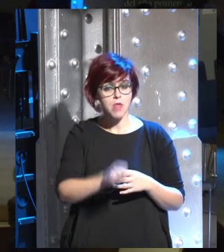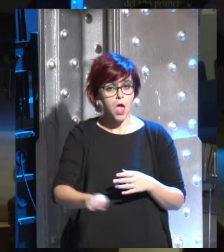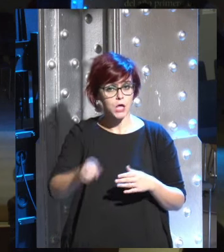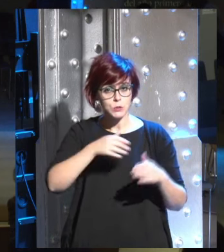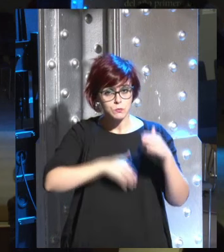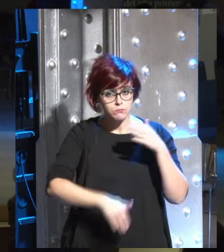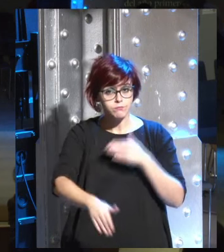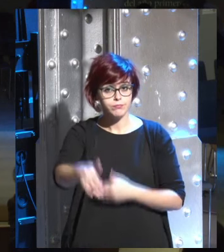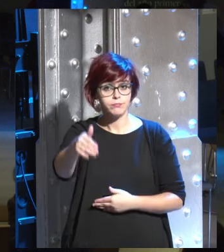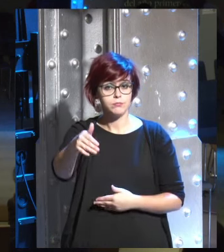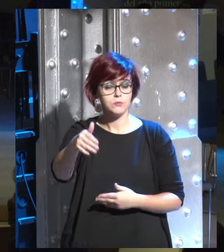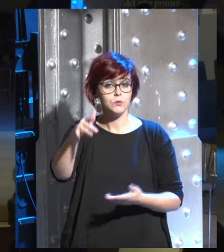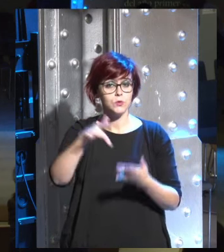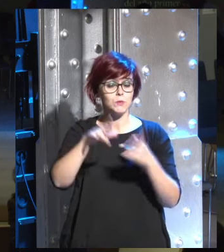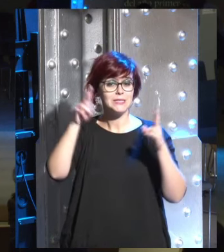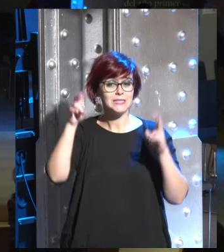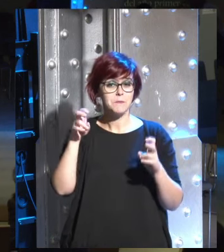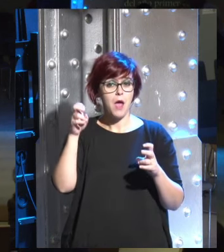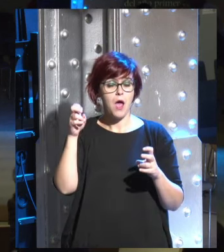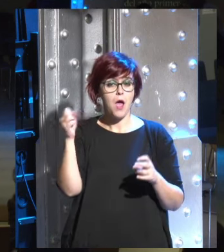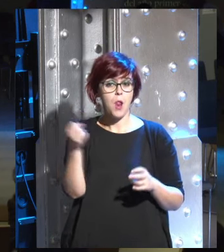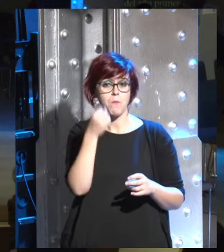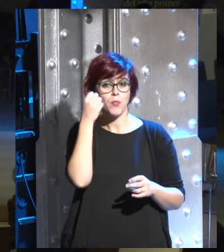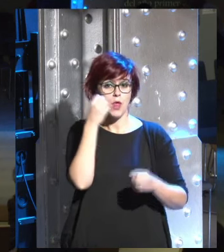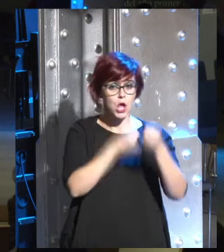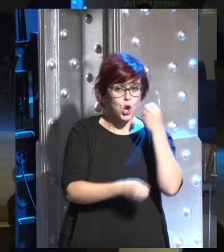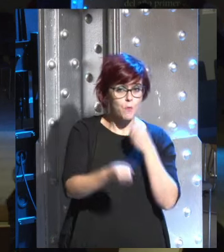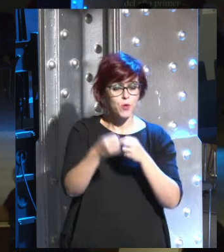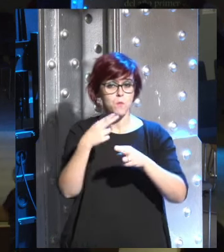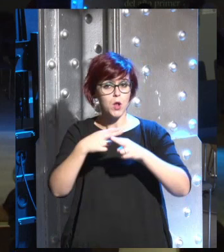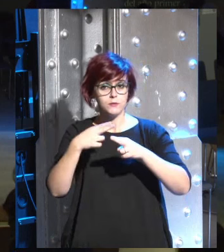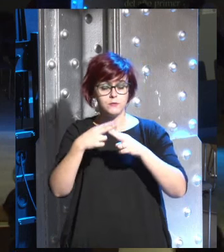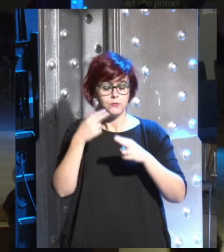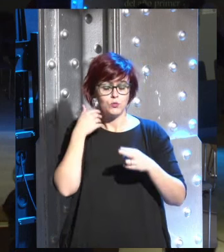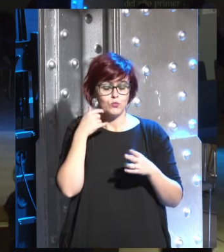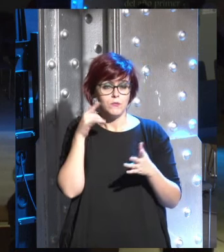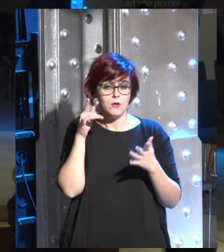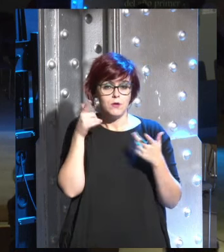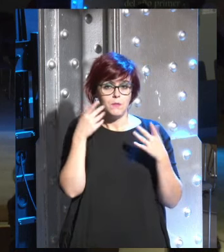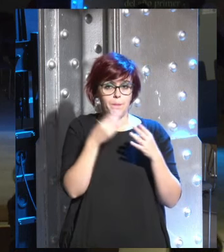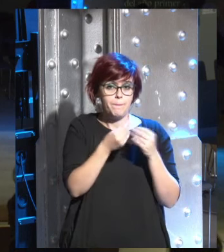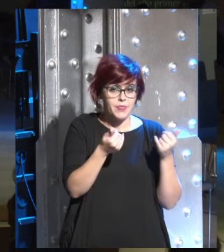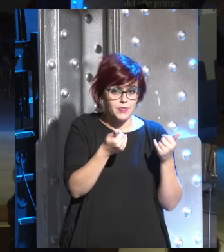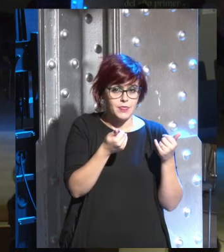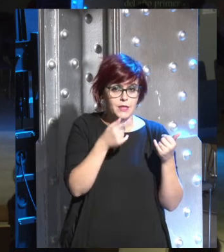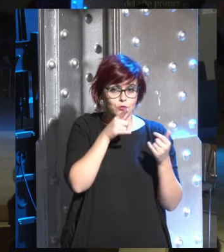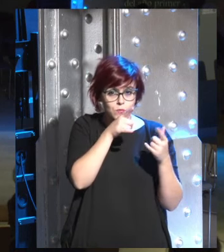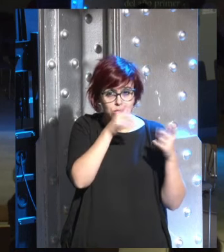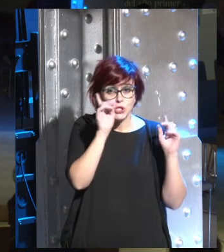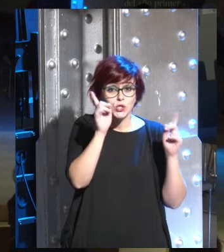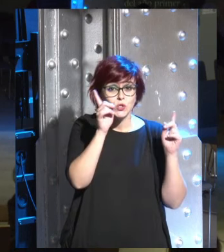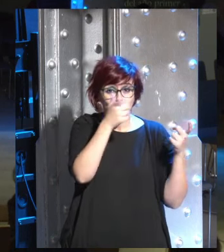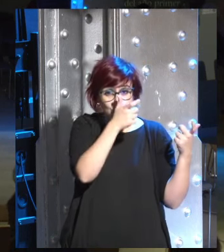todos todo este poder económico o político estará concentrado en las manos de